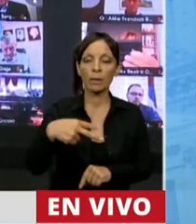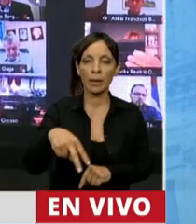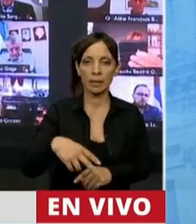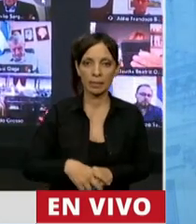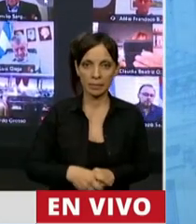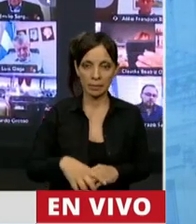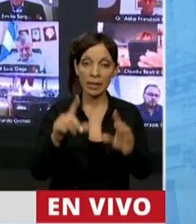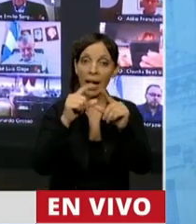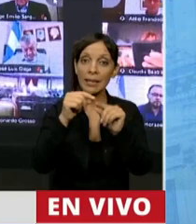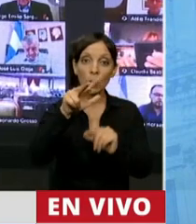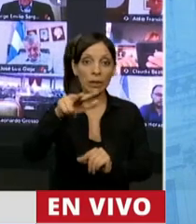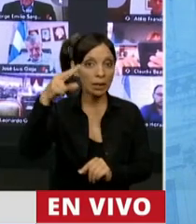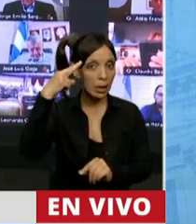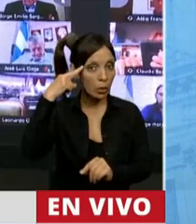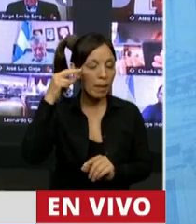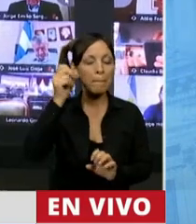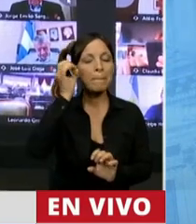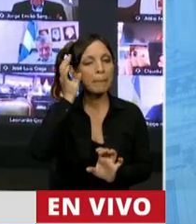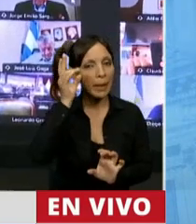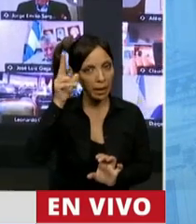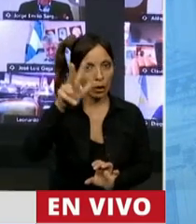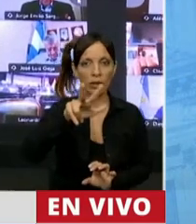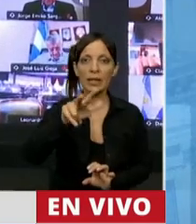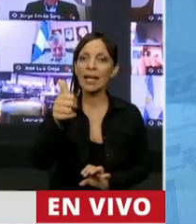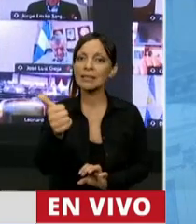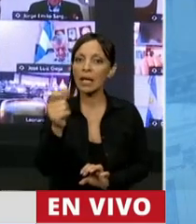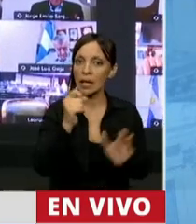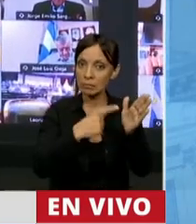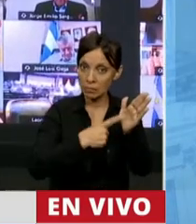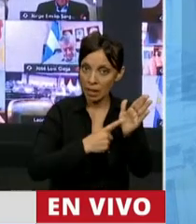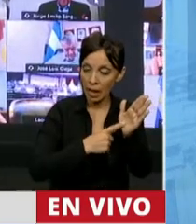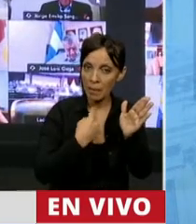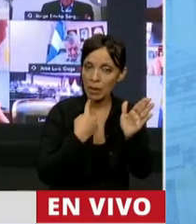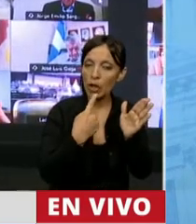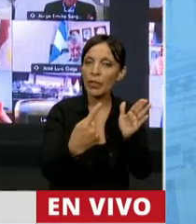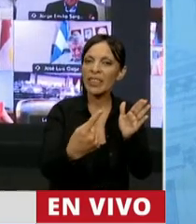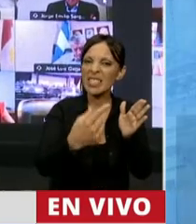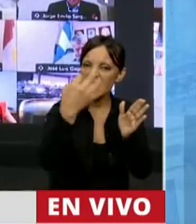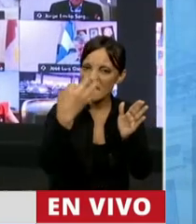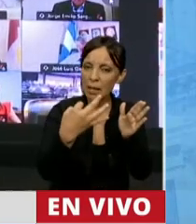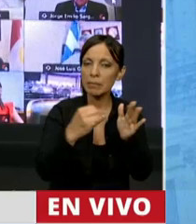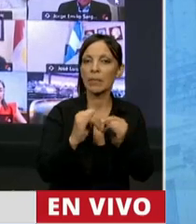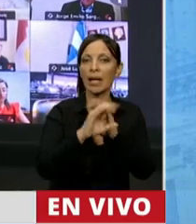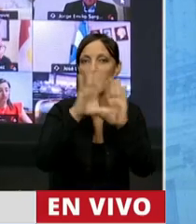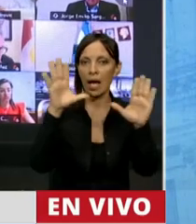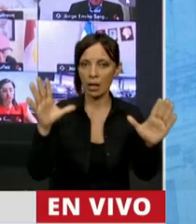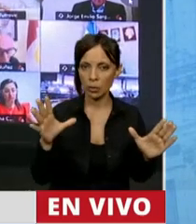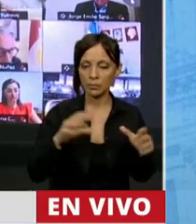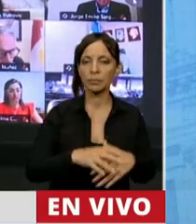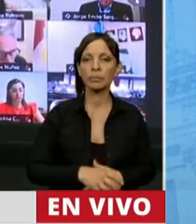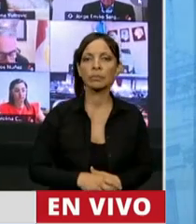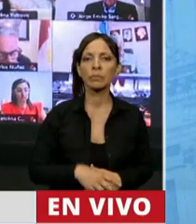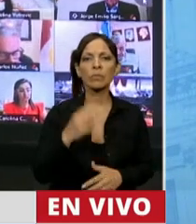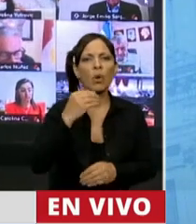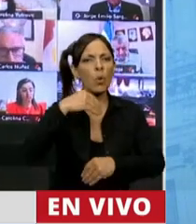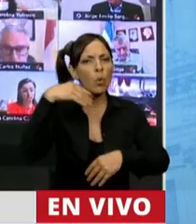El artículo 36 del reglamento, díense en forma expresa, en